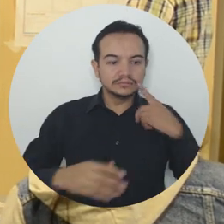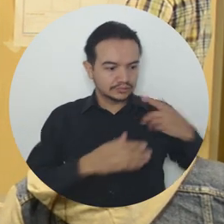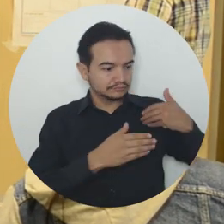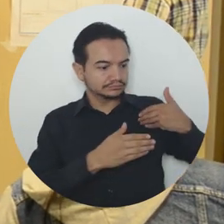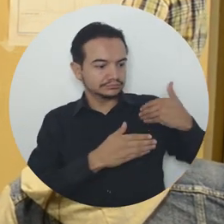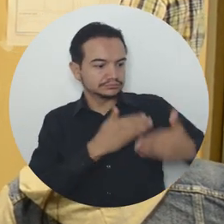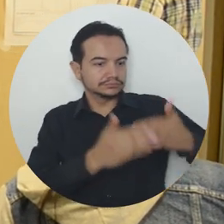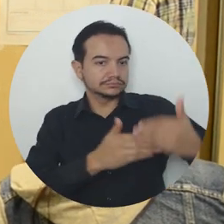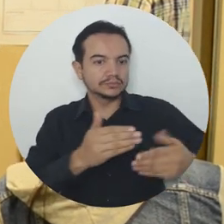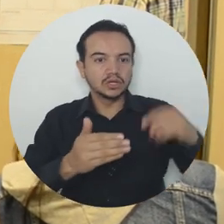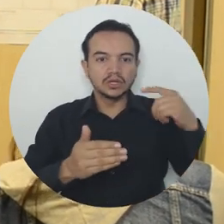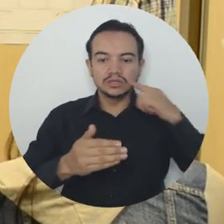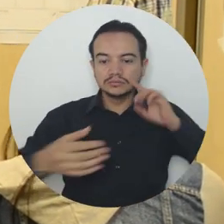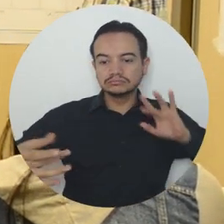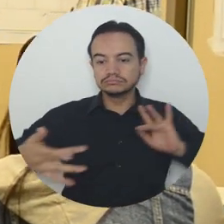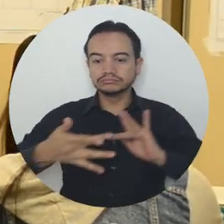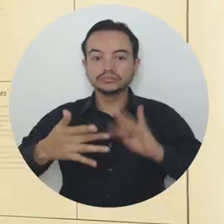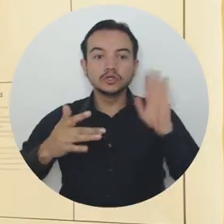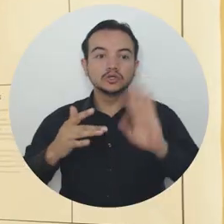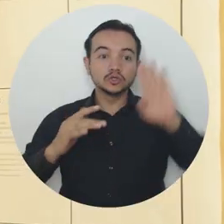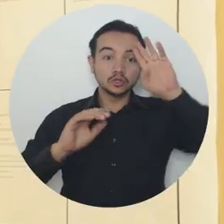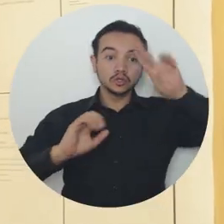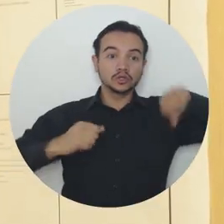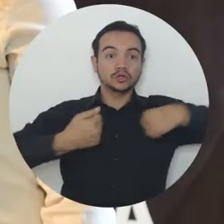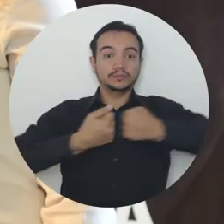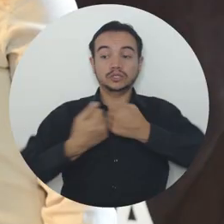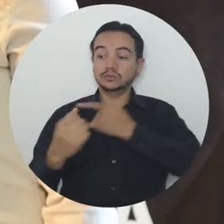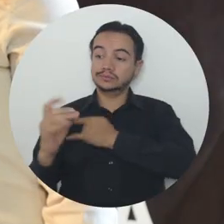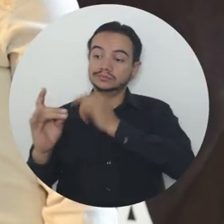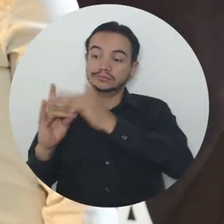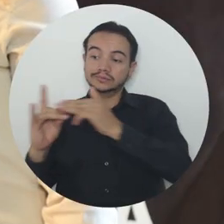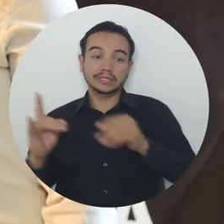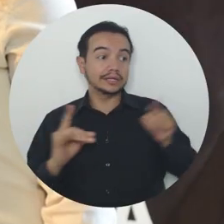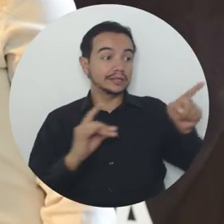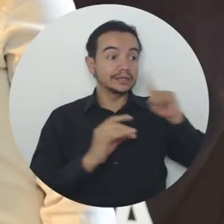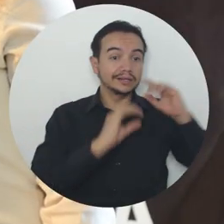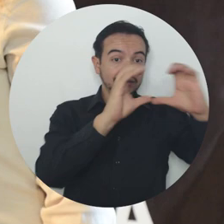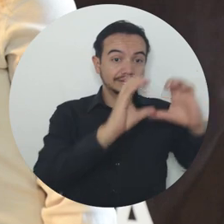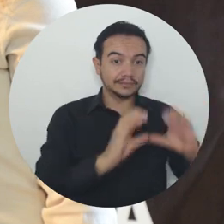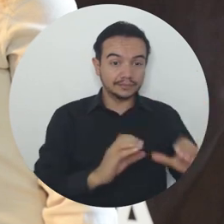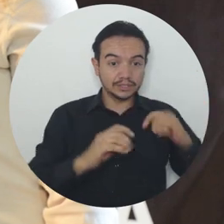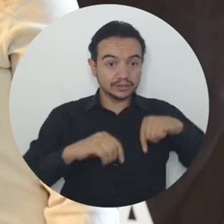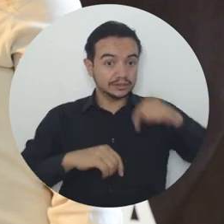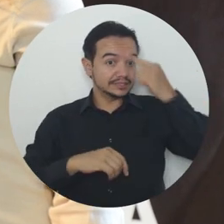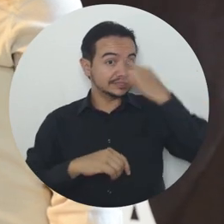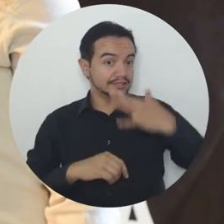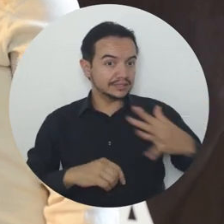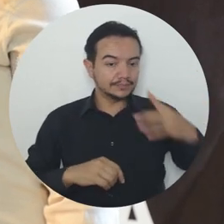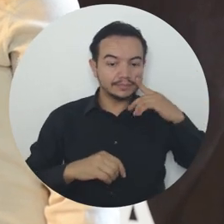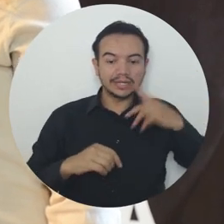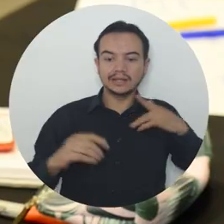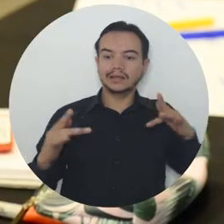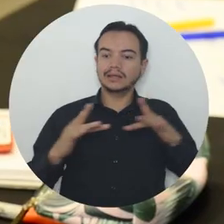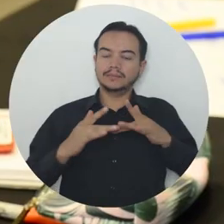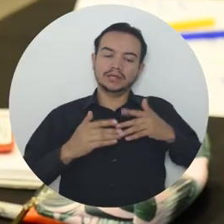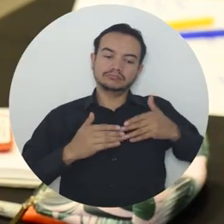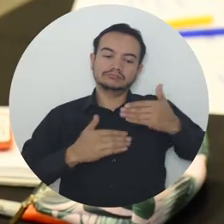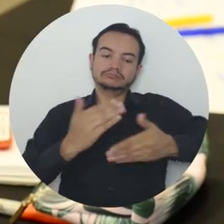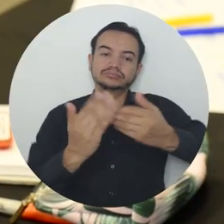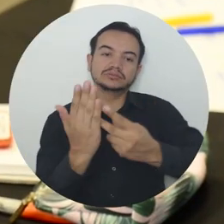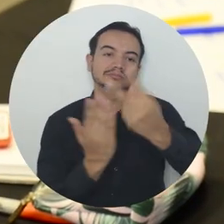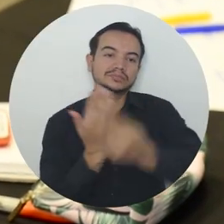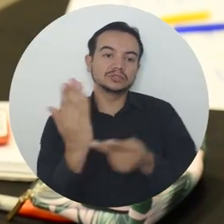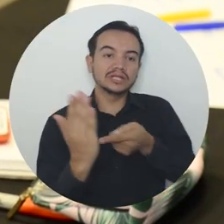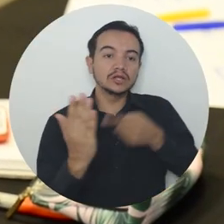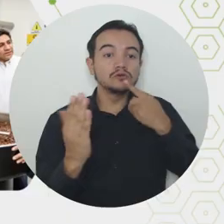Con éxito avanzan las actividades enmarcadas en el convenio entre la Universidad del Magdalena y la Cámara de Comercio de Santa Marta para el Magdalena